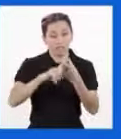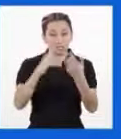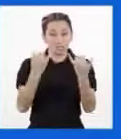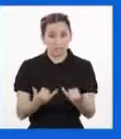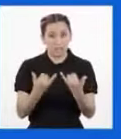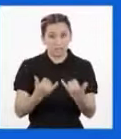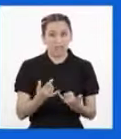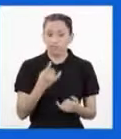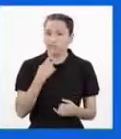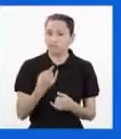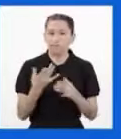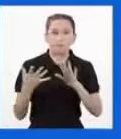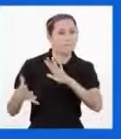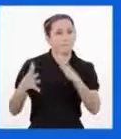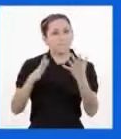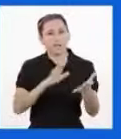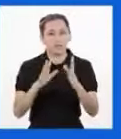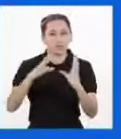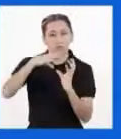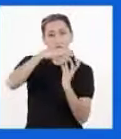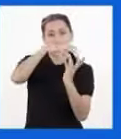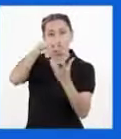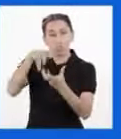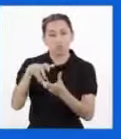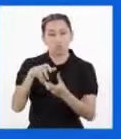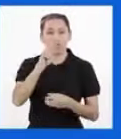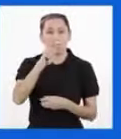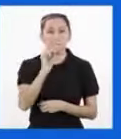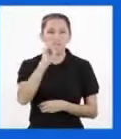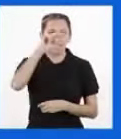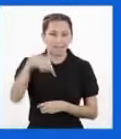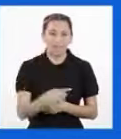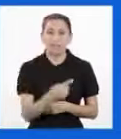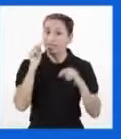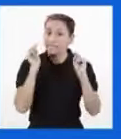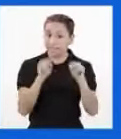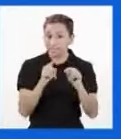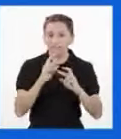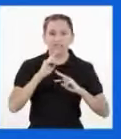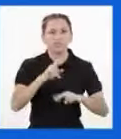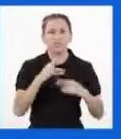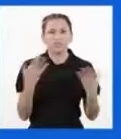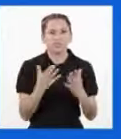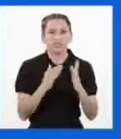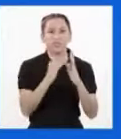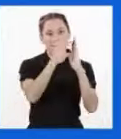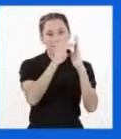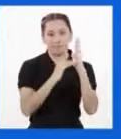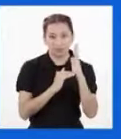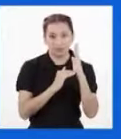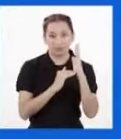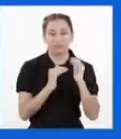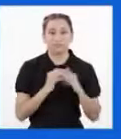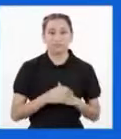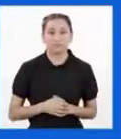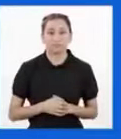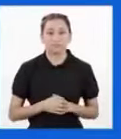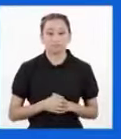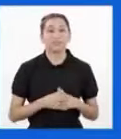estudios demuestran que son alrededor de 20.000 Estos resultados son mucho menos de lo que se esperaba